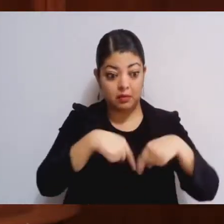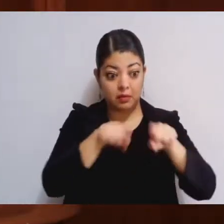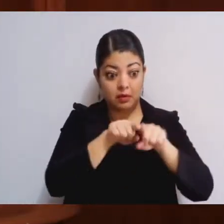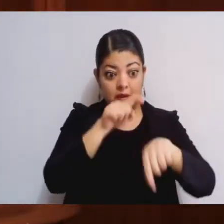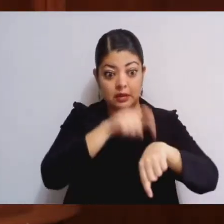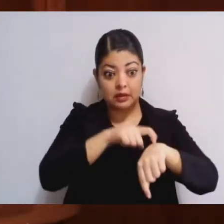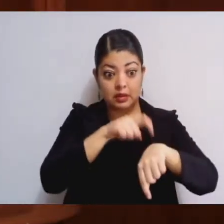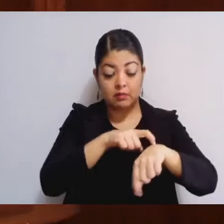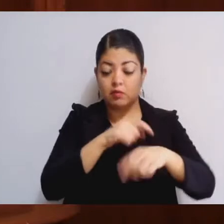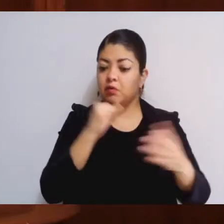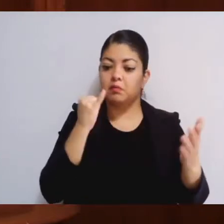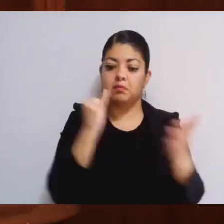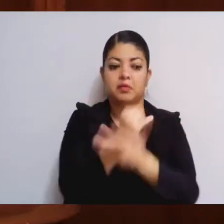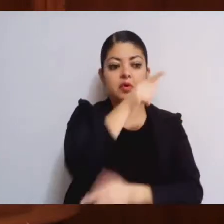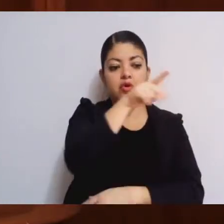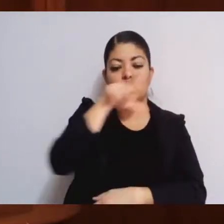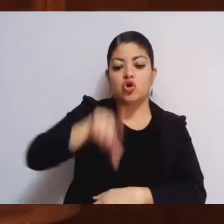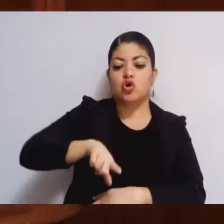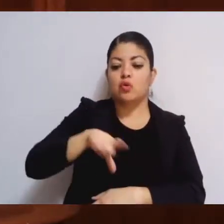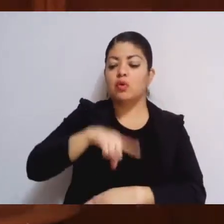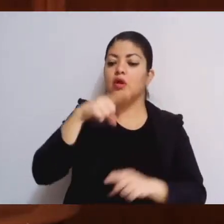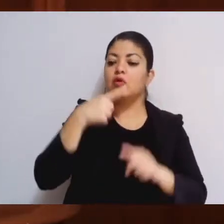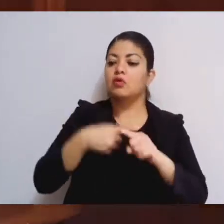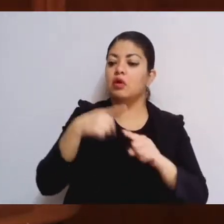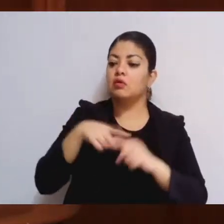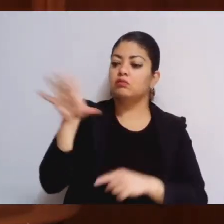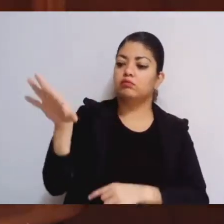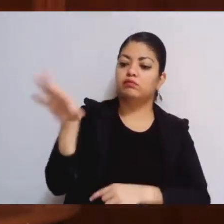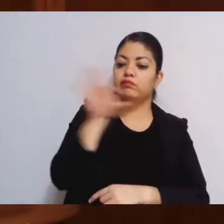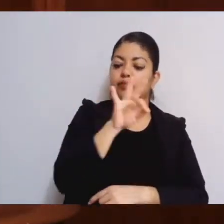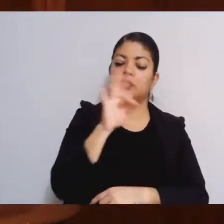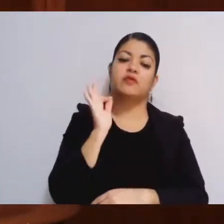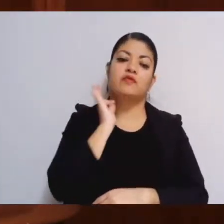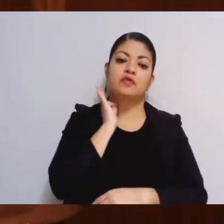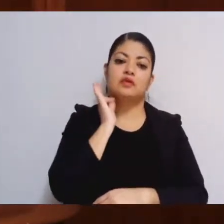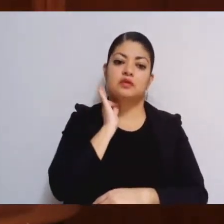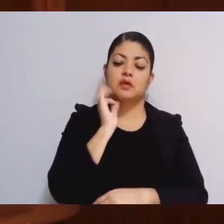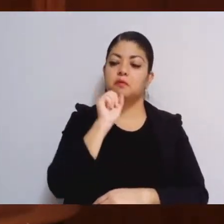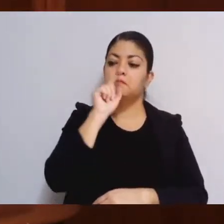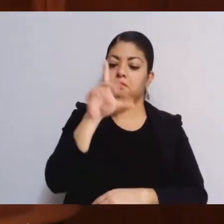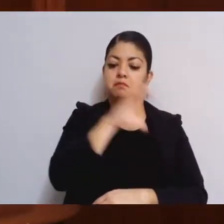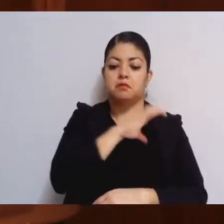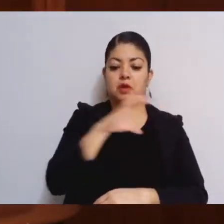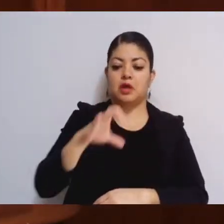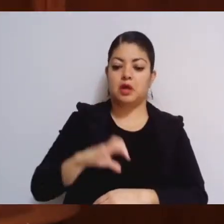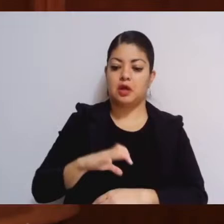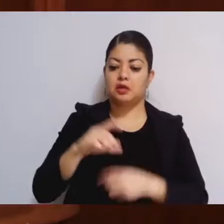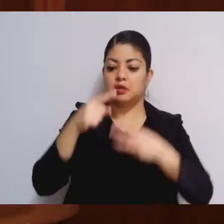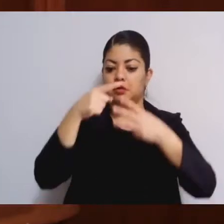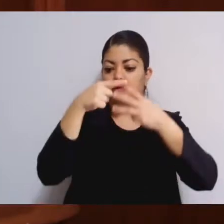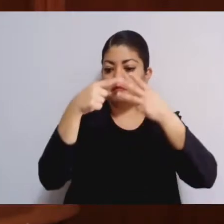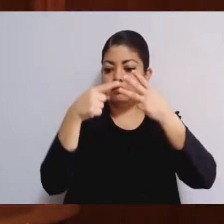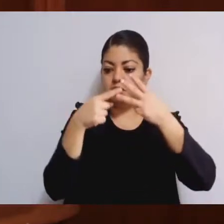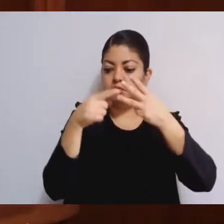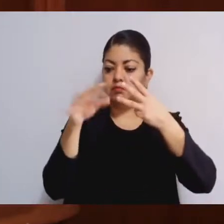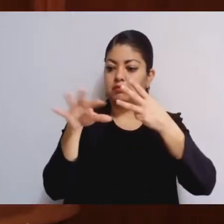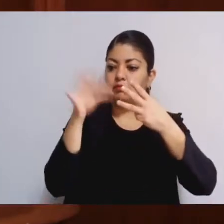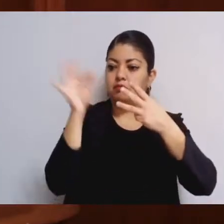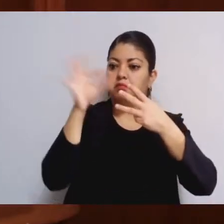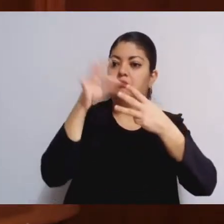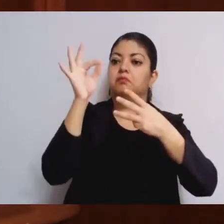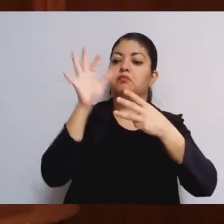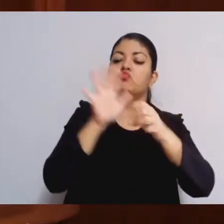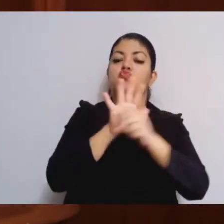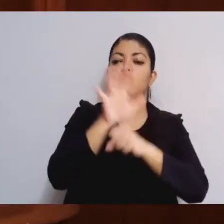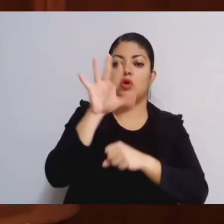Ejecutivo designará a la o el Fiscal General de entre las candidatas y candidatos que integren la lista o en su caso